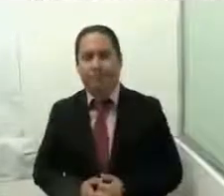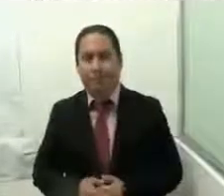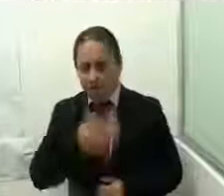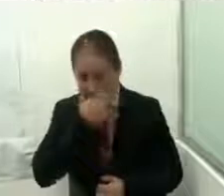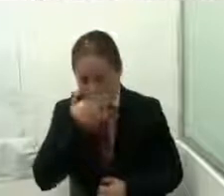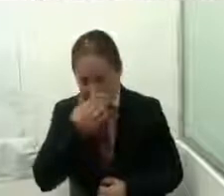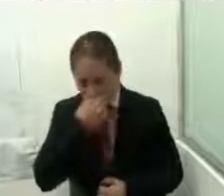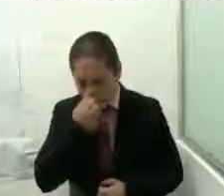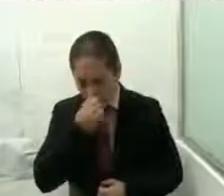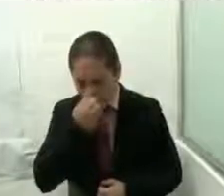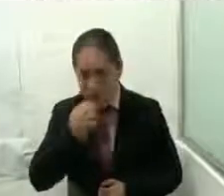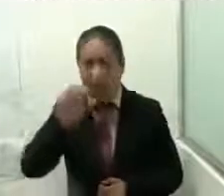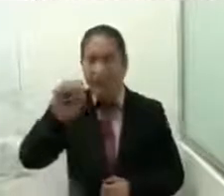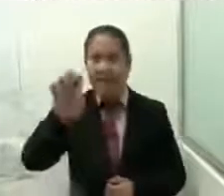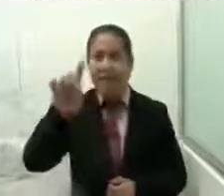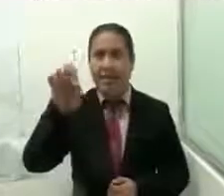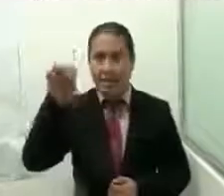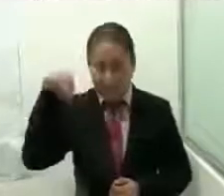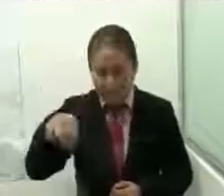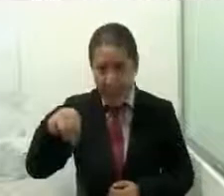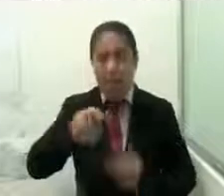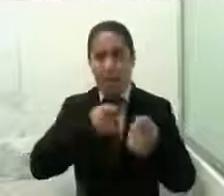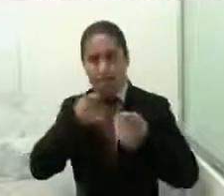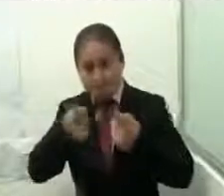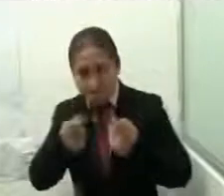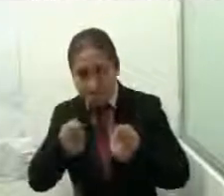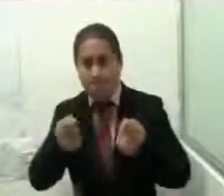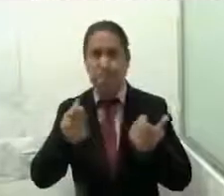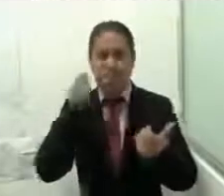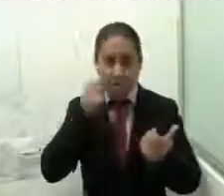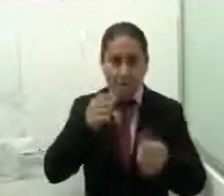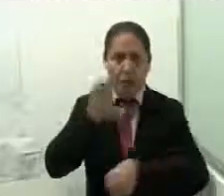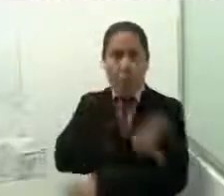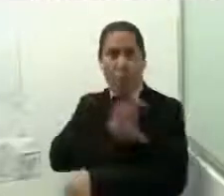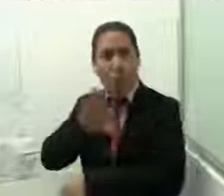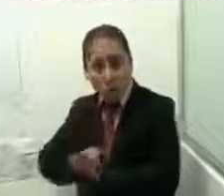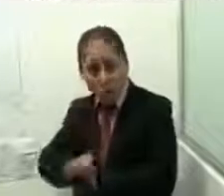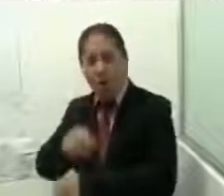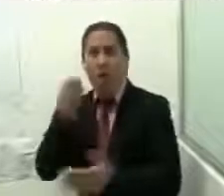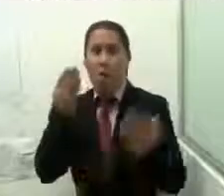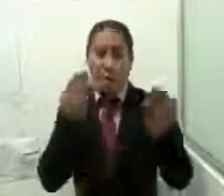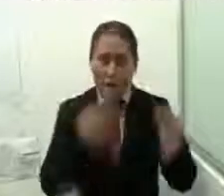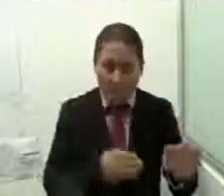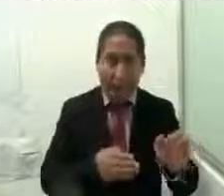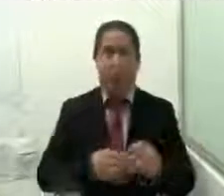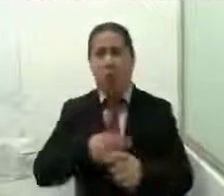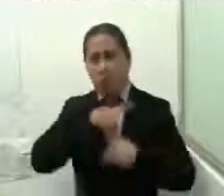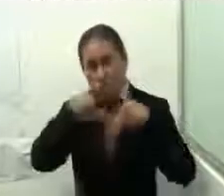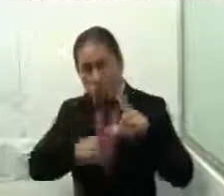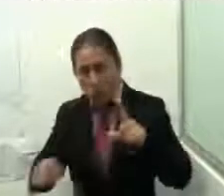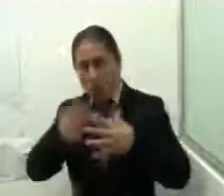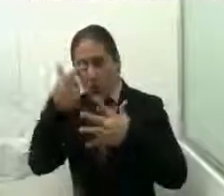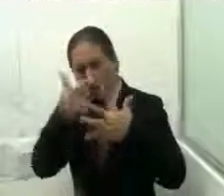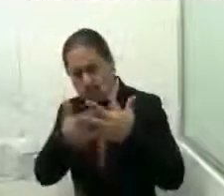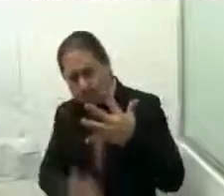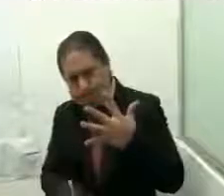La SEDEM, como encargada de operar, coordinar y dar seguimiento al suministro del Banco Nacional de Datos e Información sobre Casos de Violencia